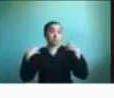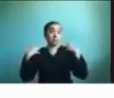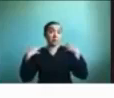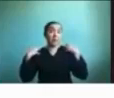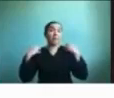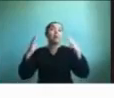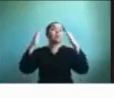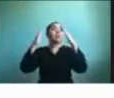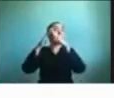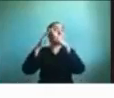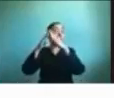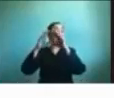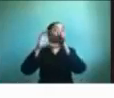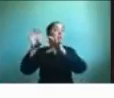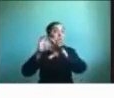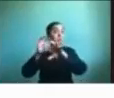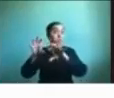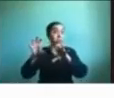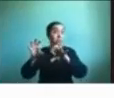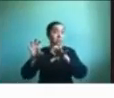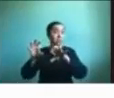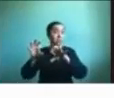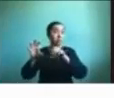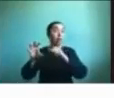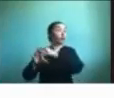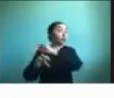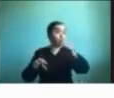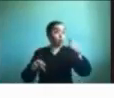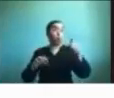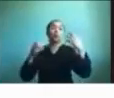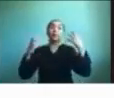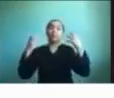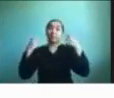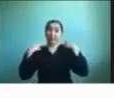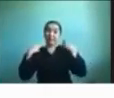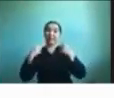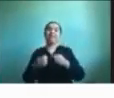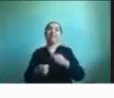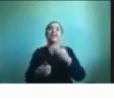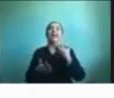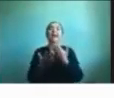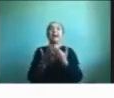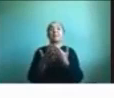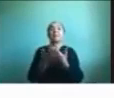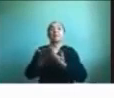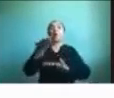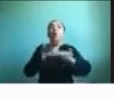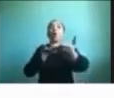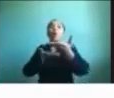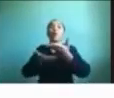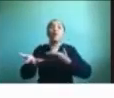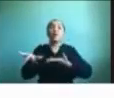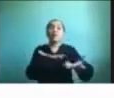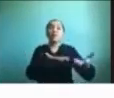responsables y además que es una instancia para trabajar la convivencia y muchas otras